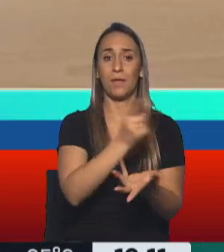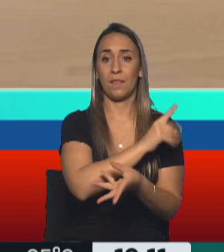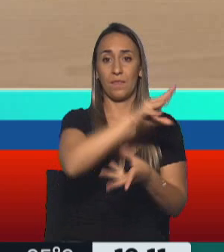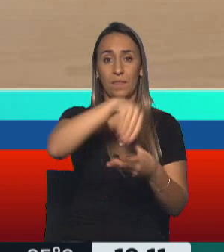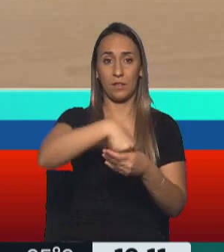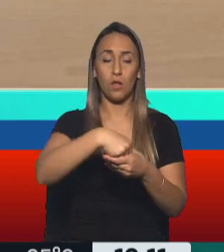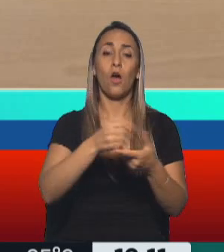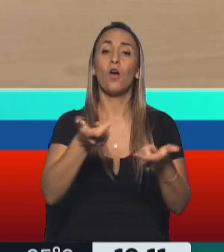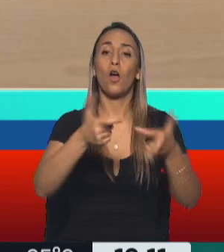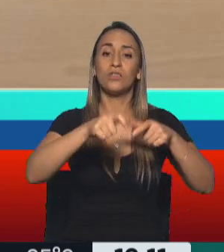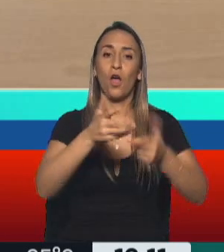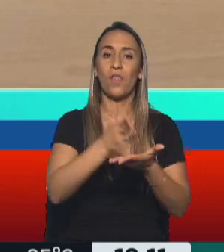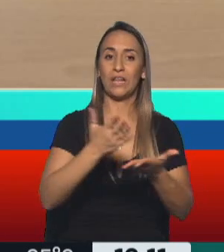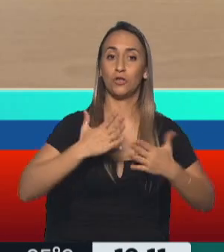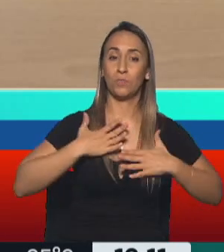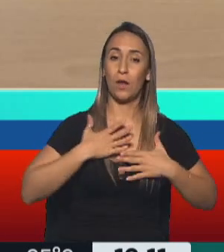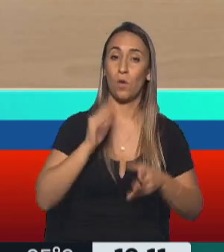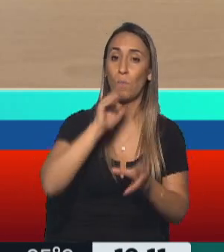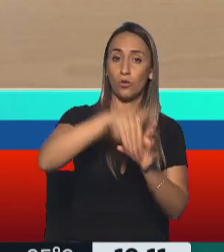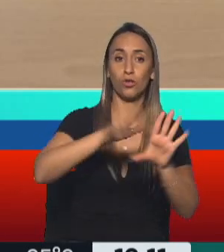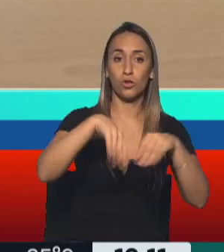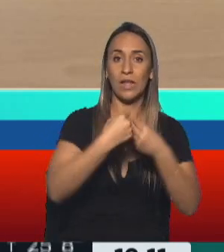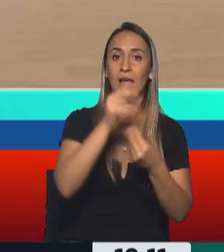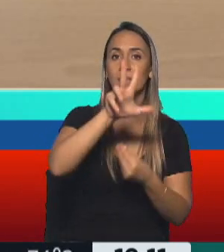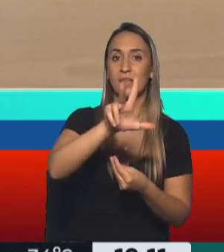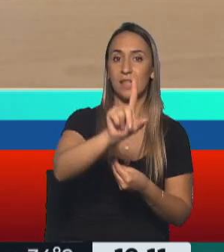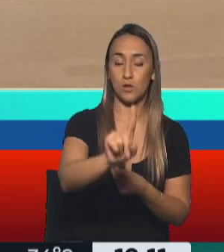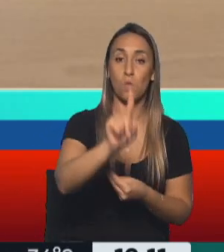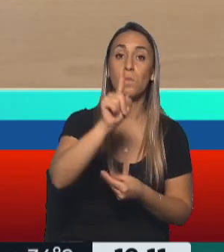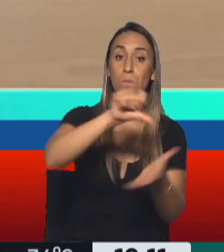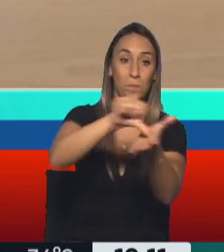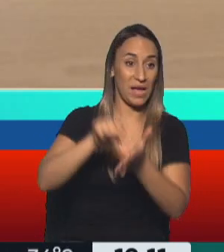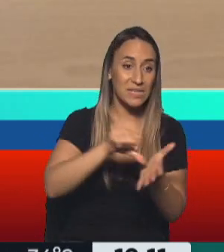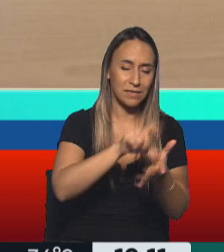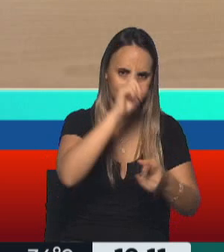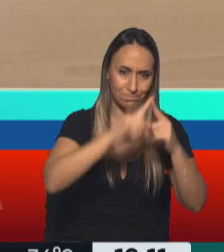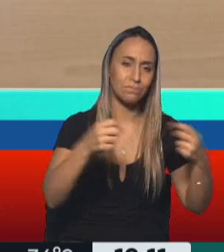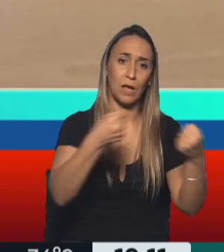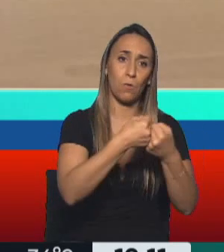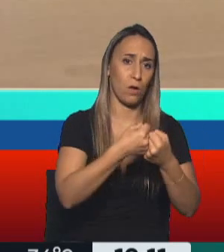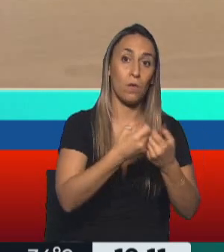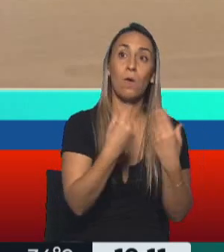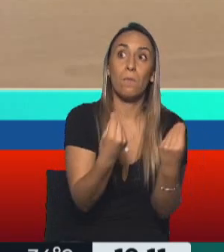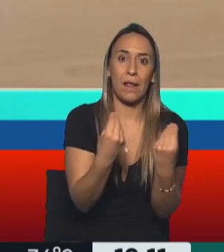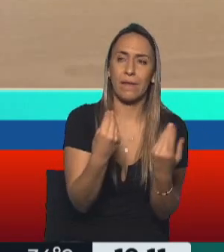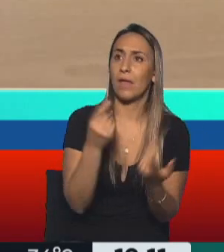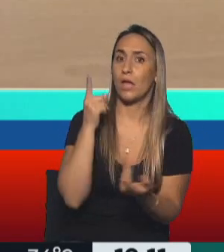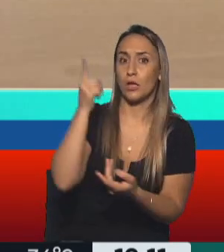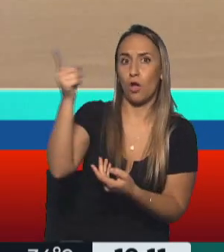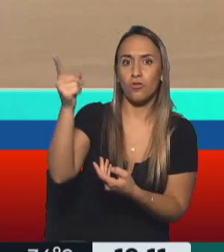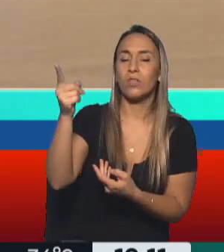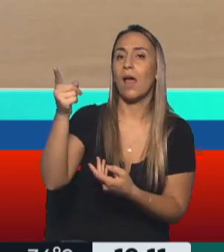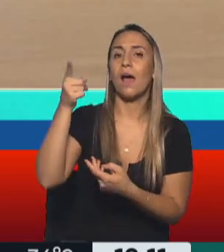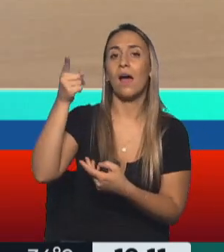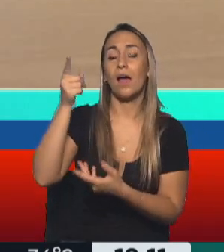la ONU, votó junto con 31 países para básicamente, por un lado, condenar el ataque ruso, pedir un cese al